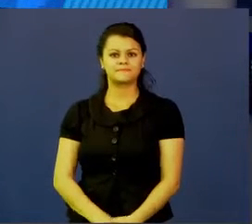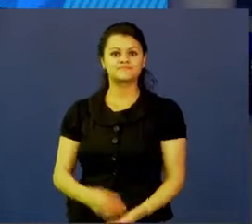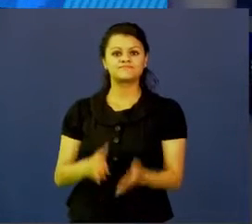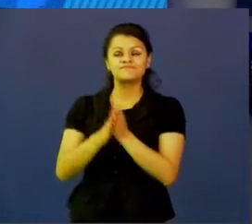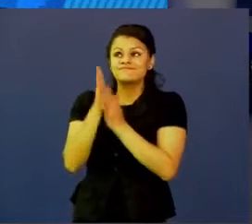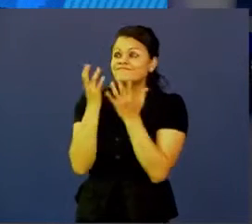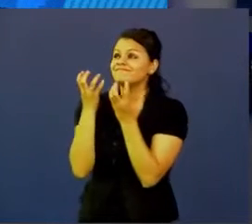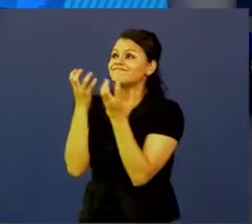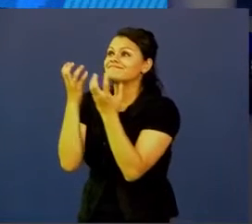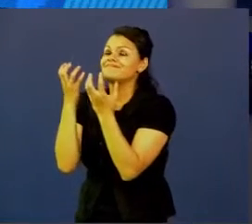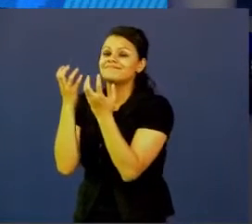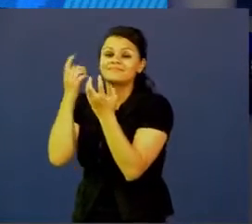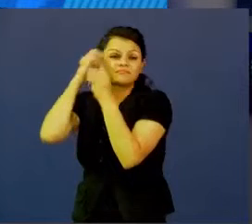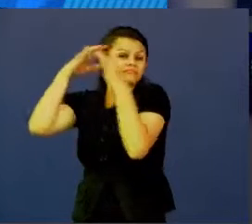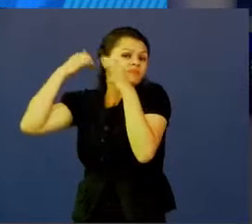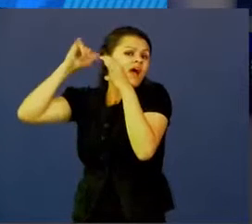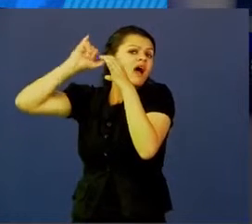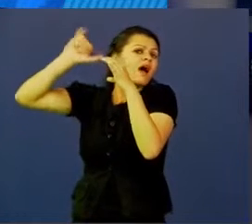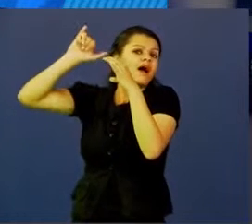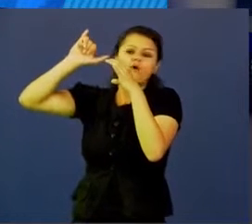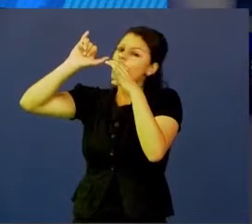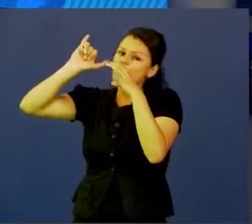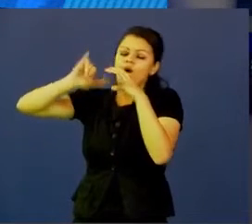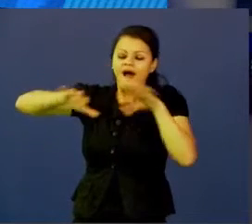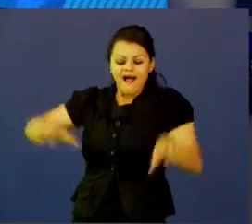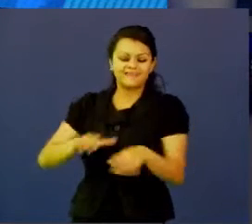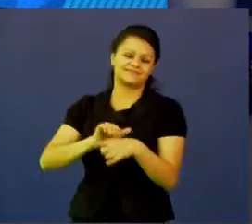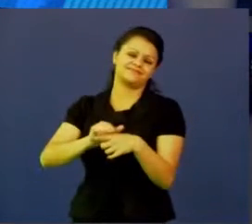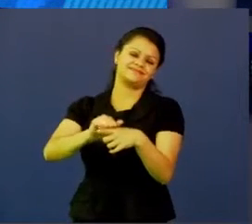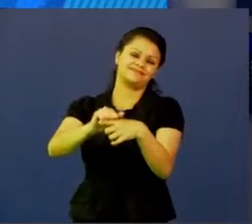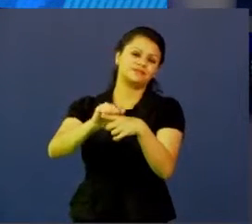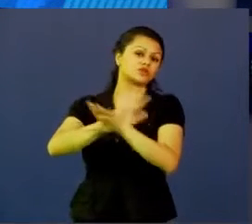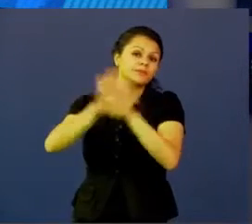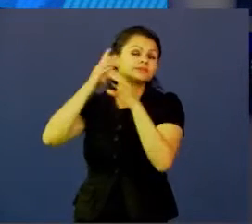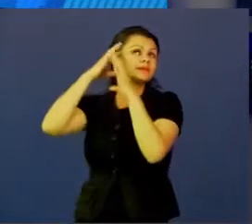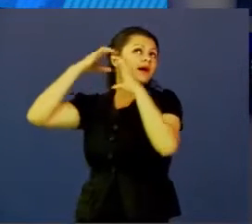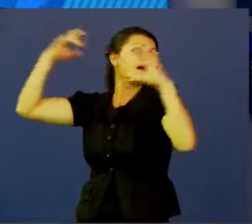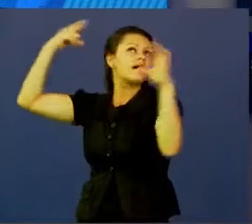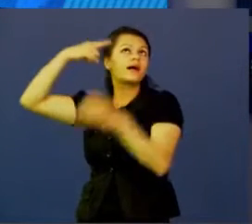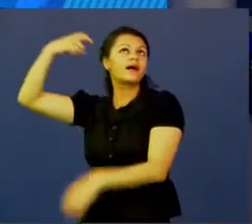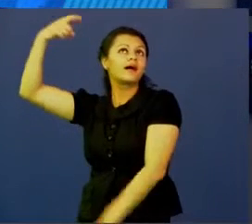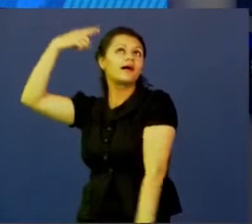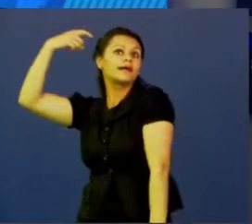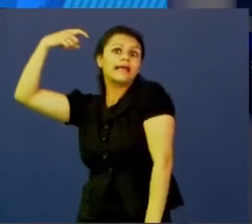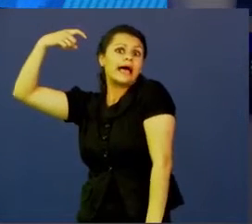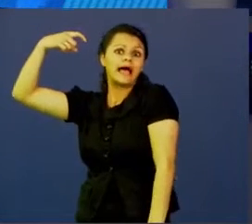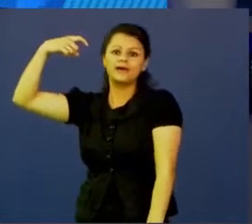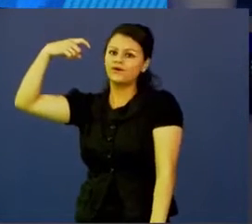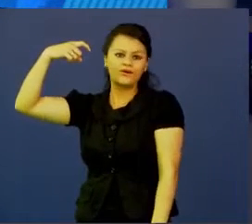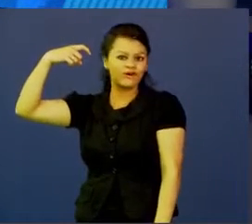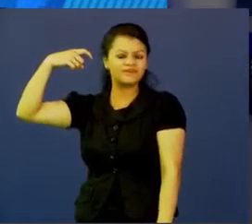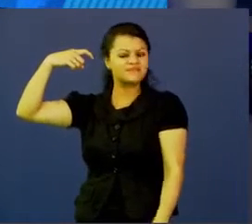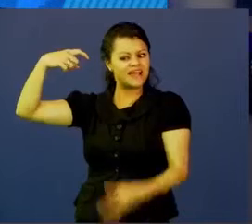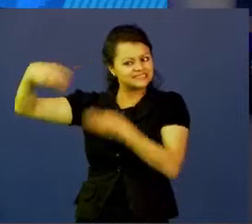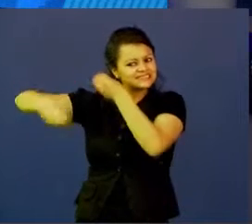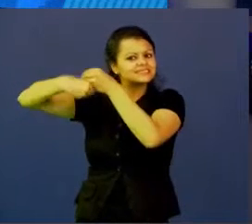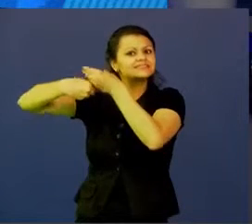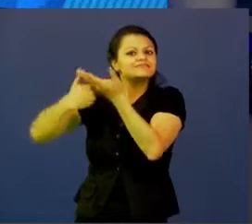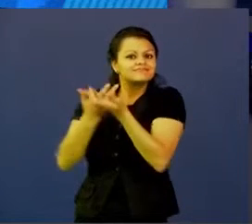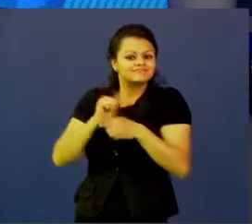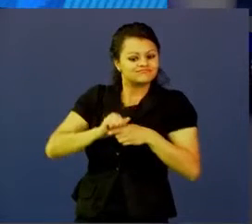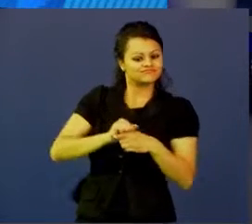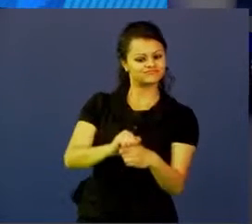acción, no nos podemos quedar en la creatividad como algo por allá muy elevado, sino que realmente esa creatividad debe llevar a